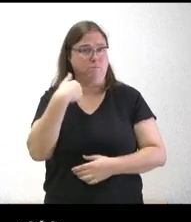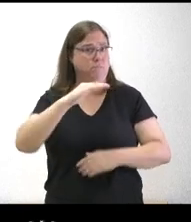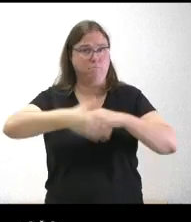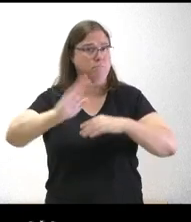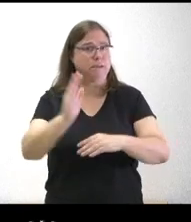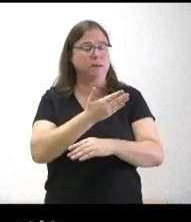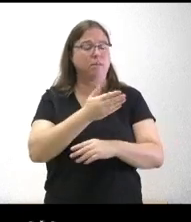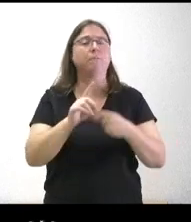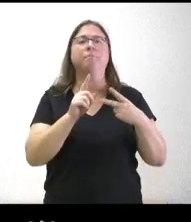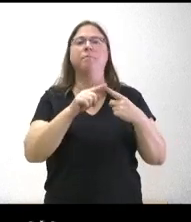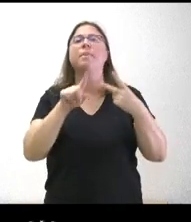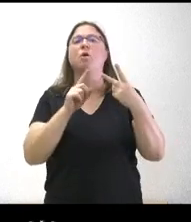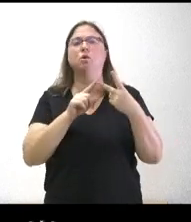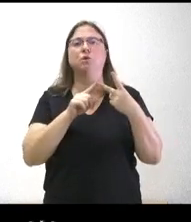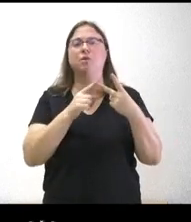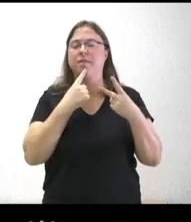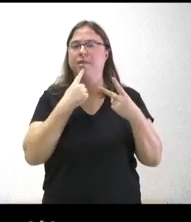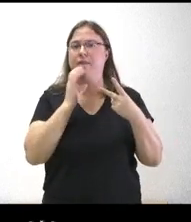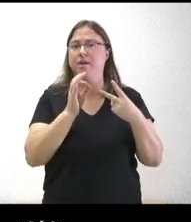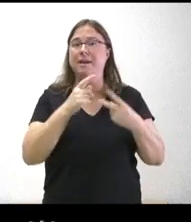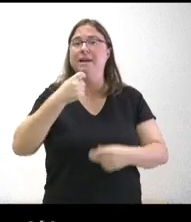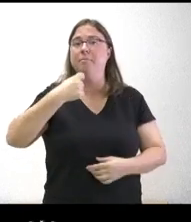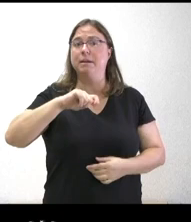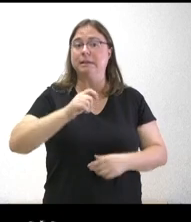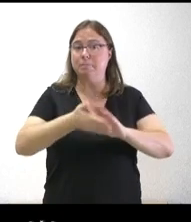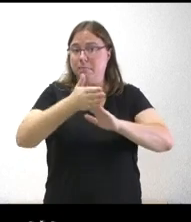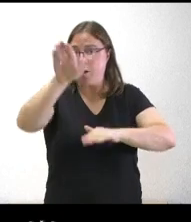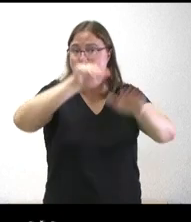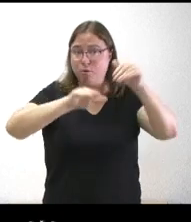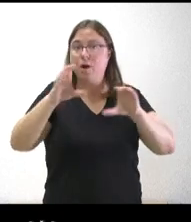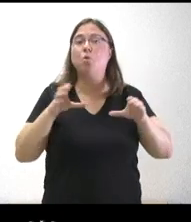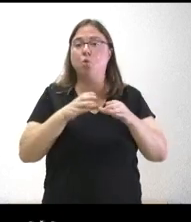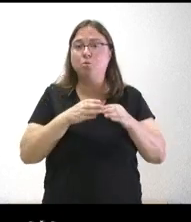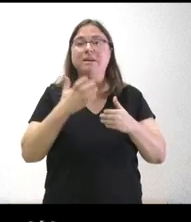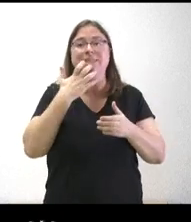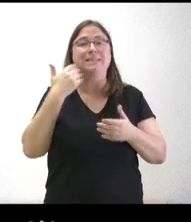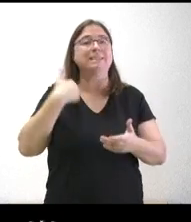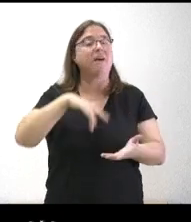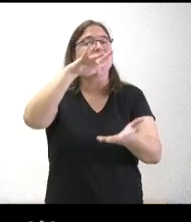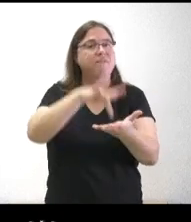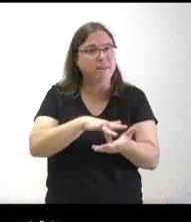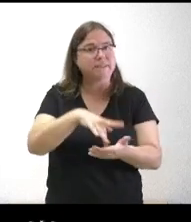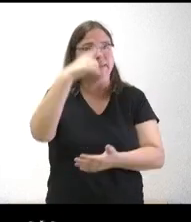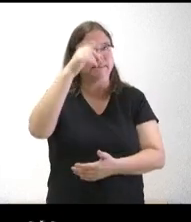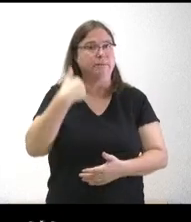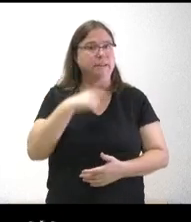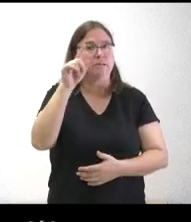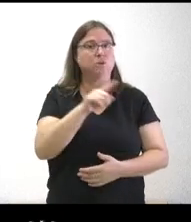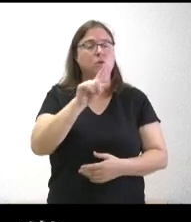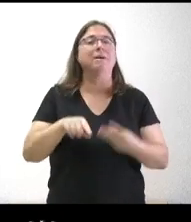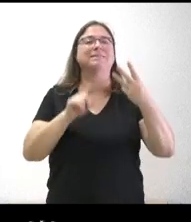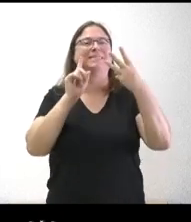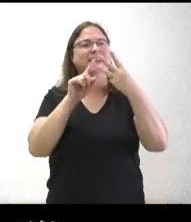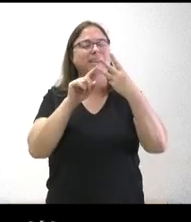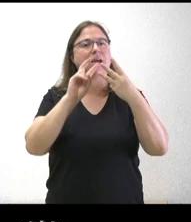y otra cuestión dice que el presidente va a convocar a los grupos me gustaría saber si tienen alguna fecha marcada y una